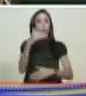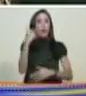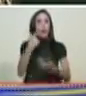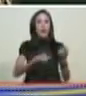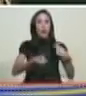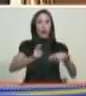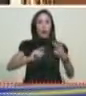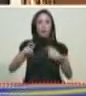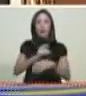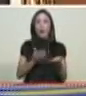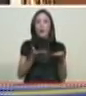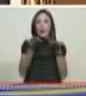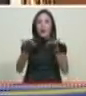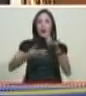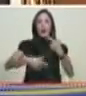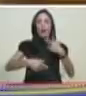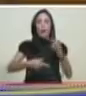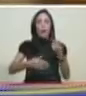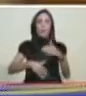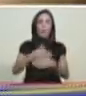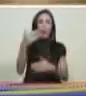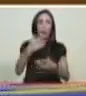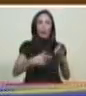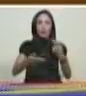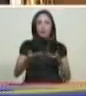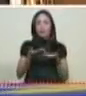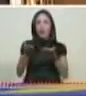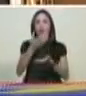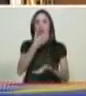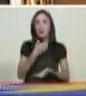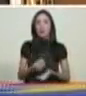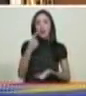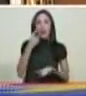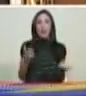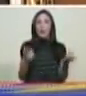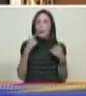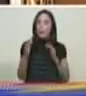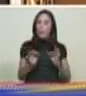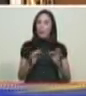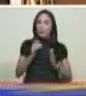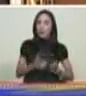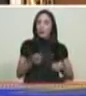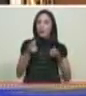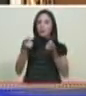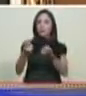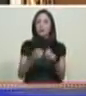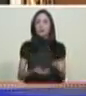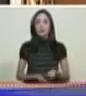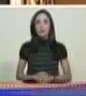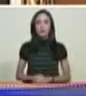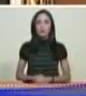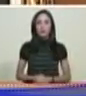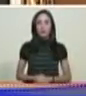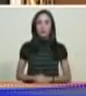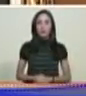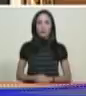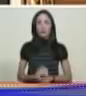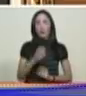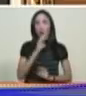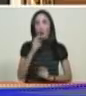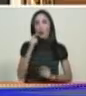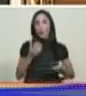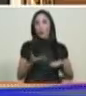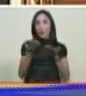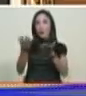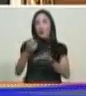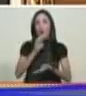en el diciembre las navidades que viene el lingotico prepárese para regalar su lingotico ¿qué más